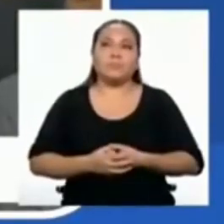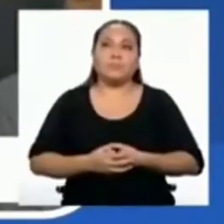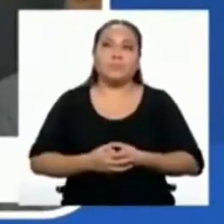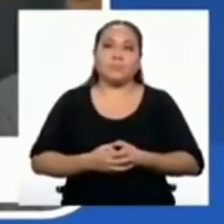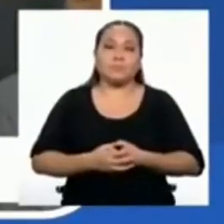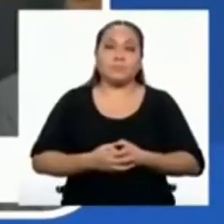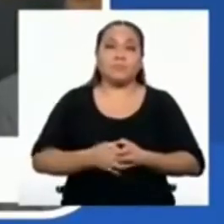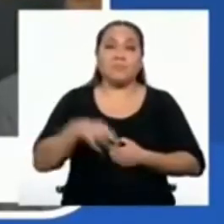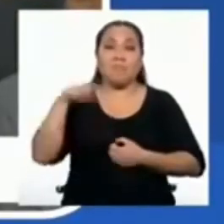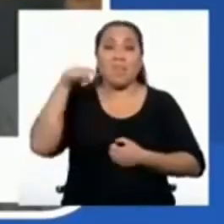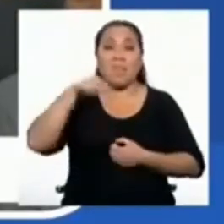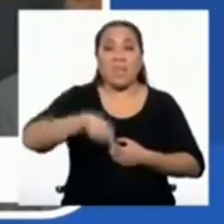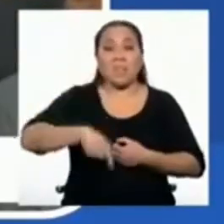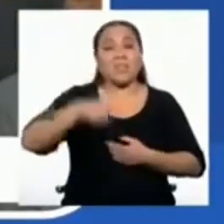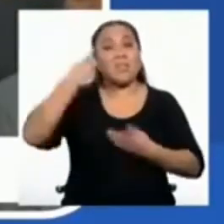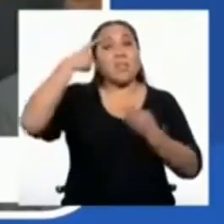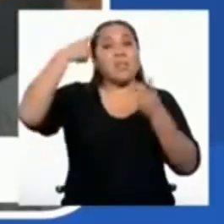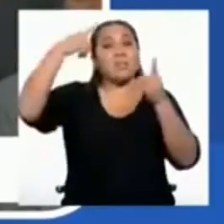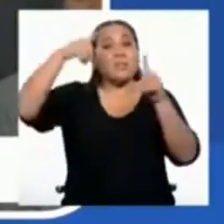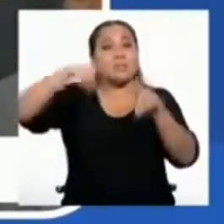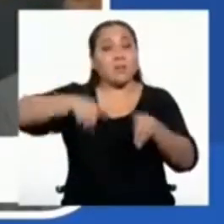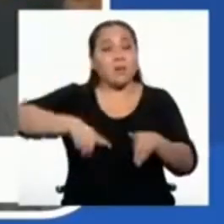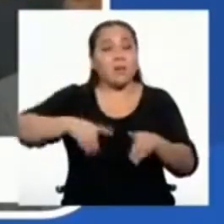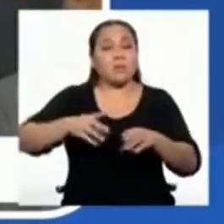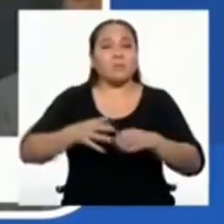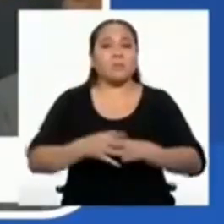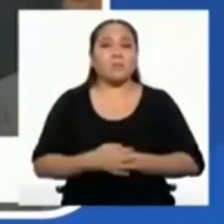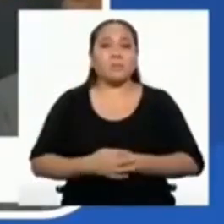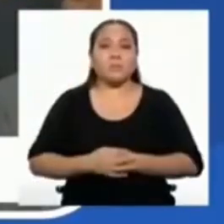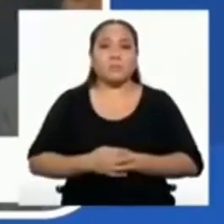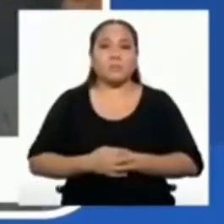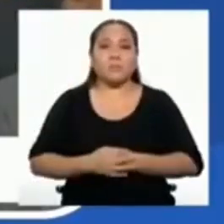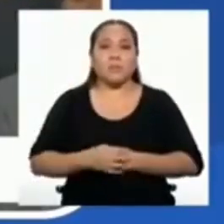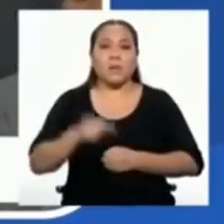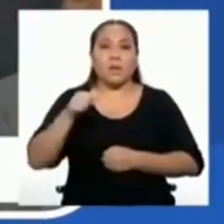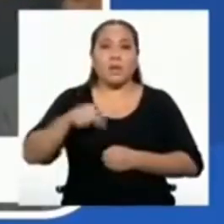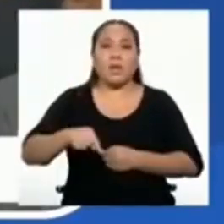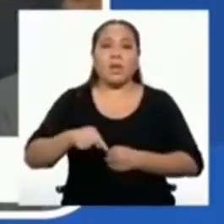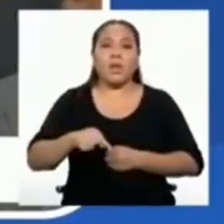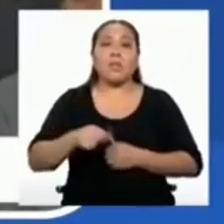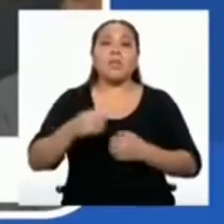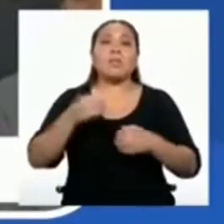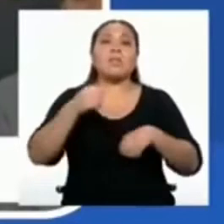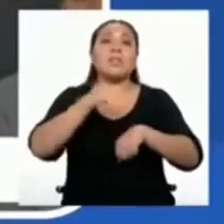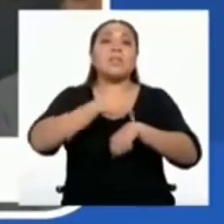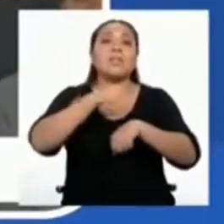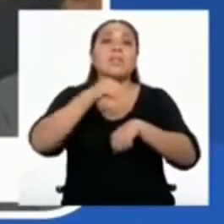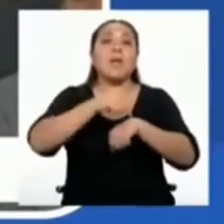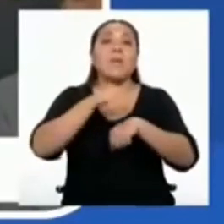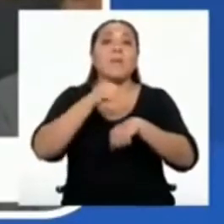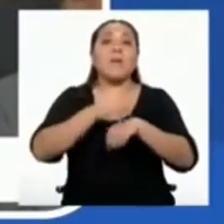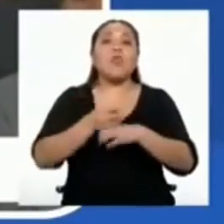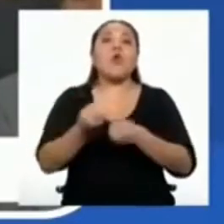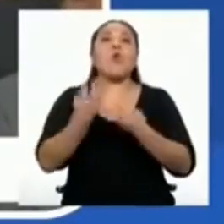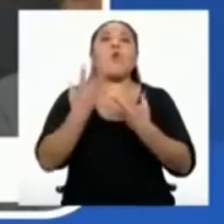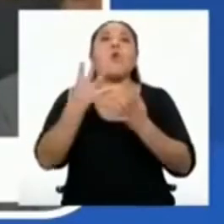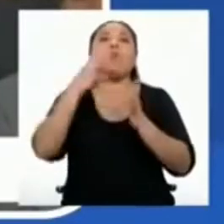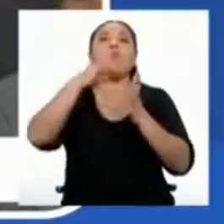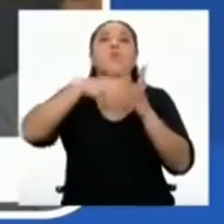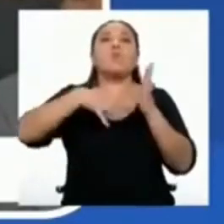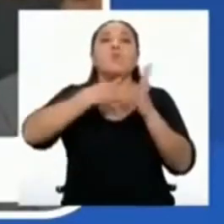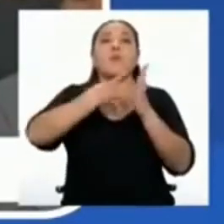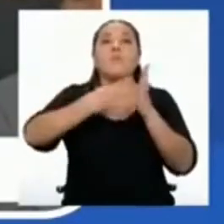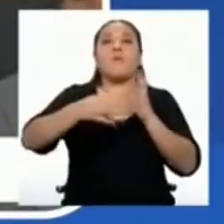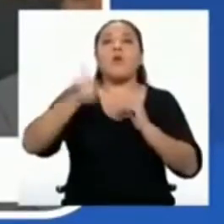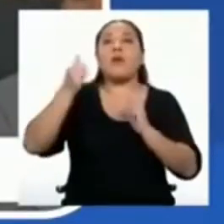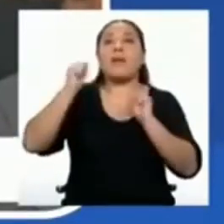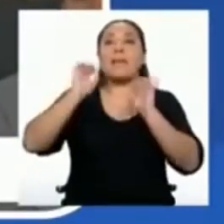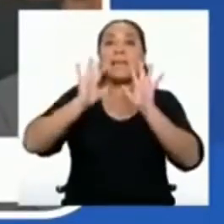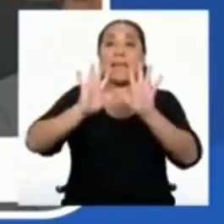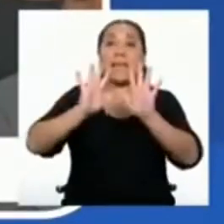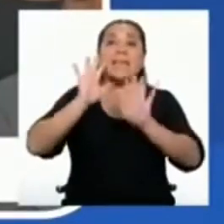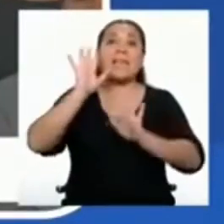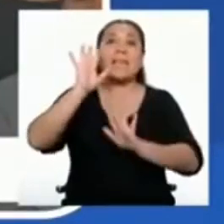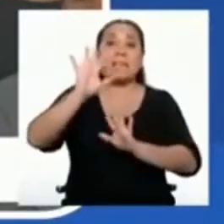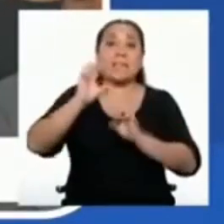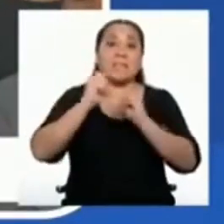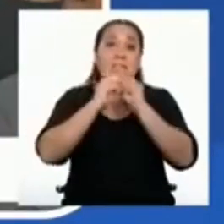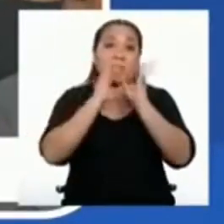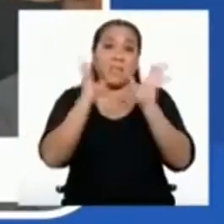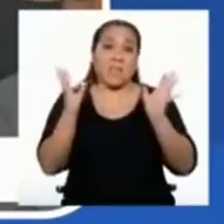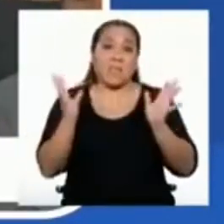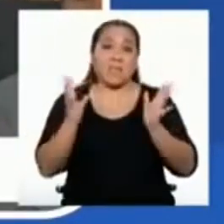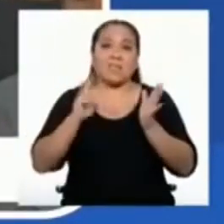Esta medida que tendrá una vigencia de 15 días calendario implica